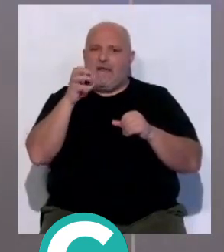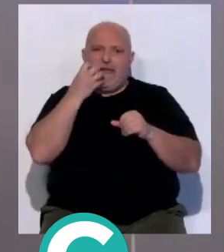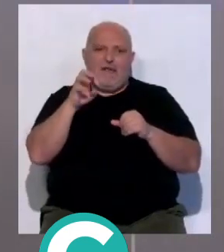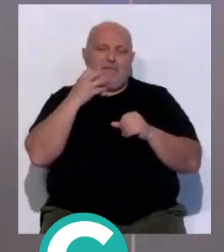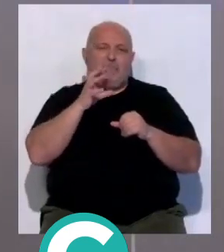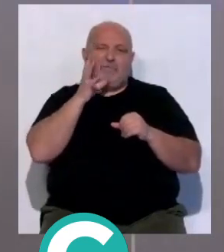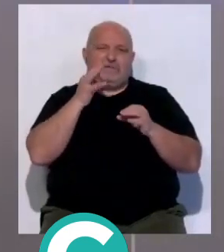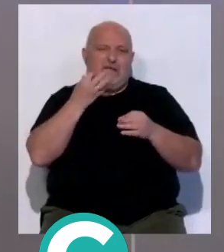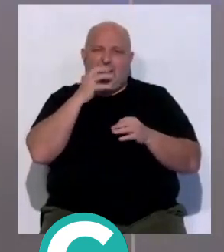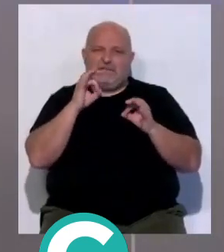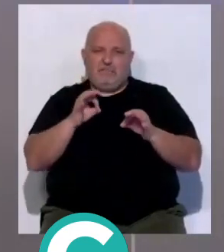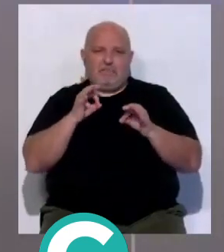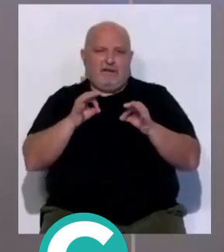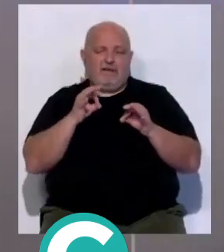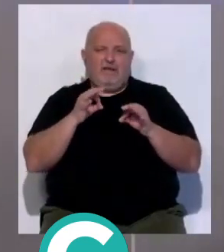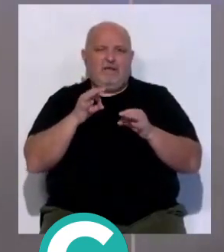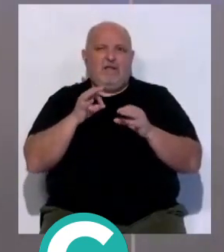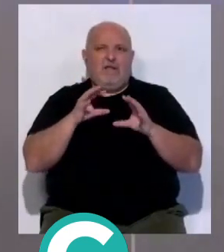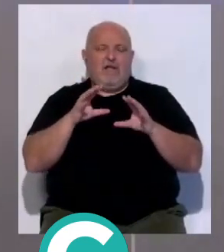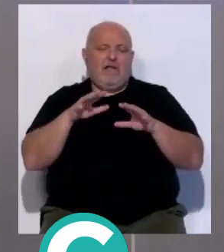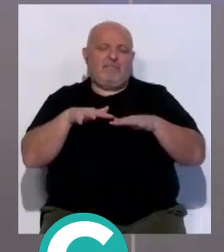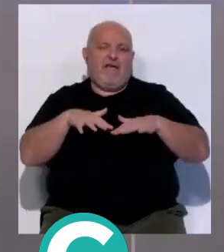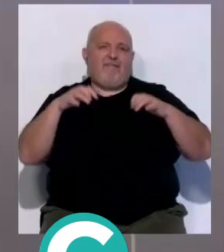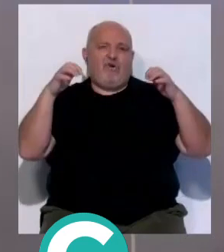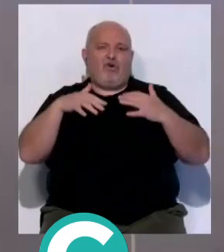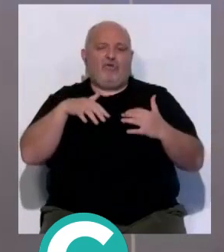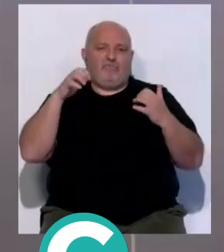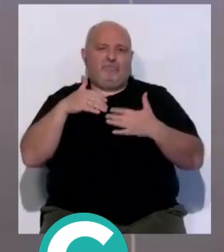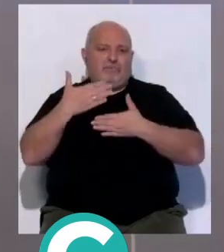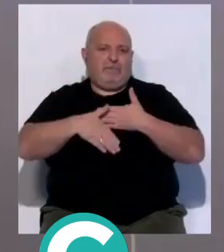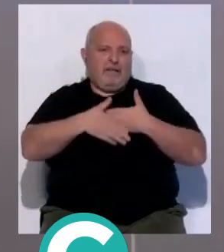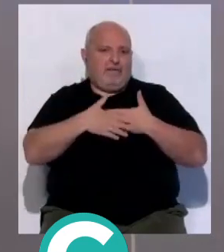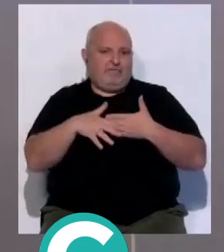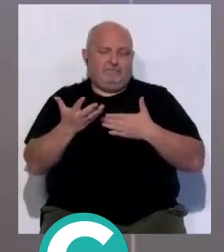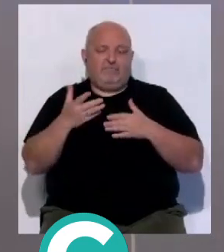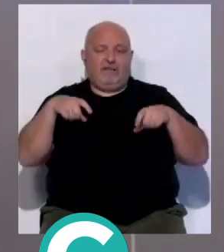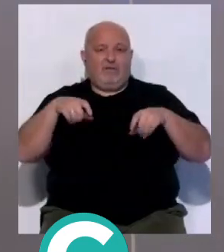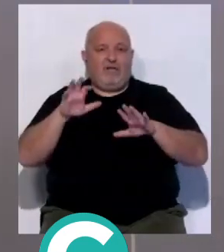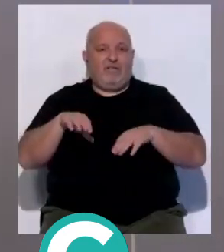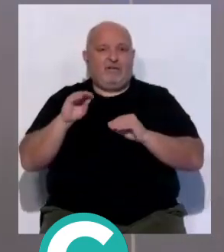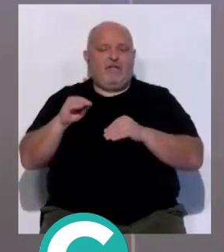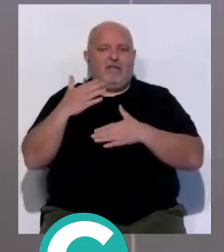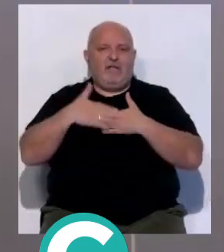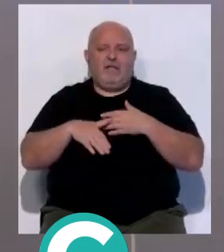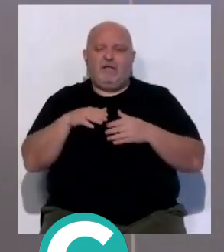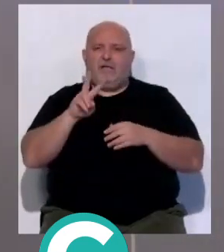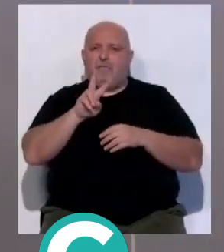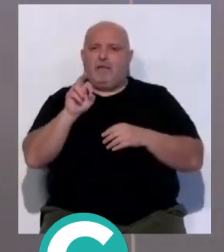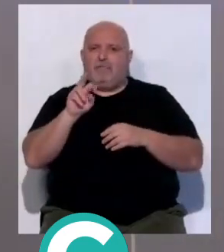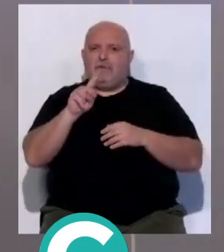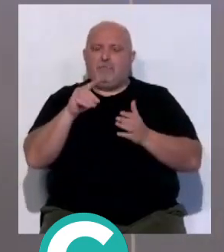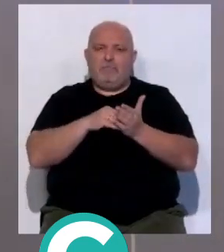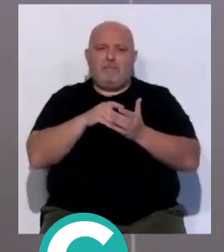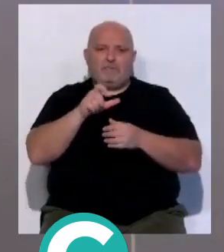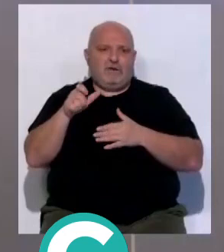lados, quejas va a haber siempre, porque hay un aforo que es limitado, el nuevo Mirandilla tiene una capacidad para 20, 21